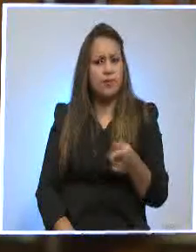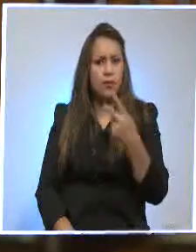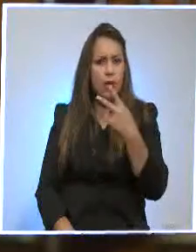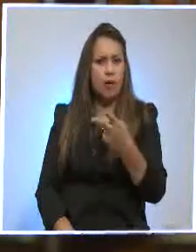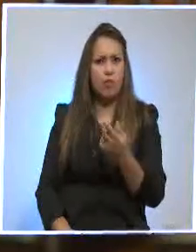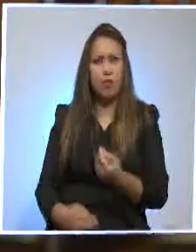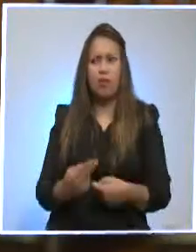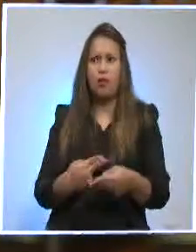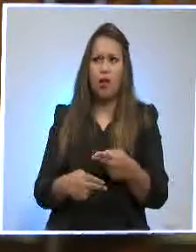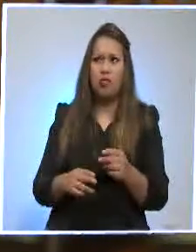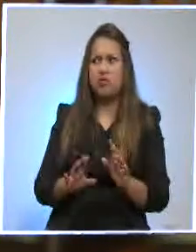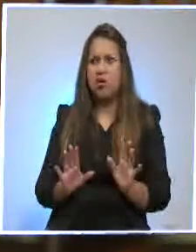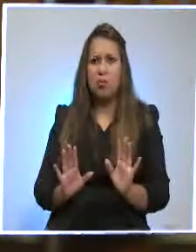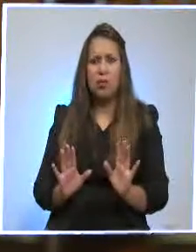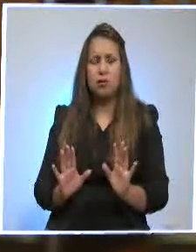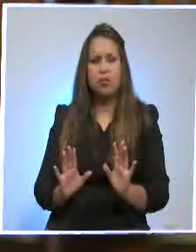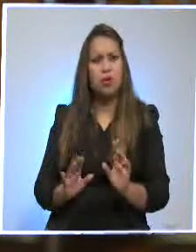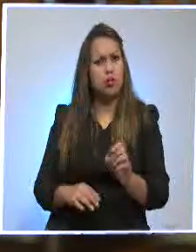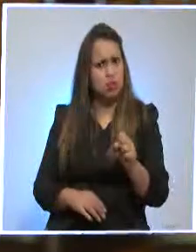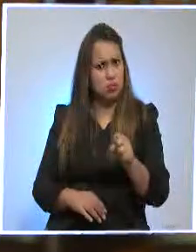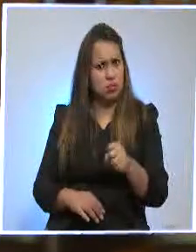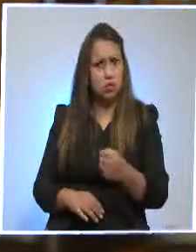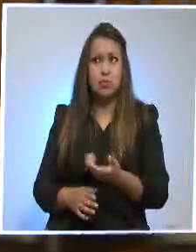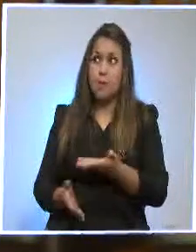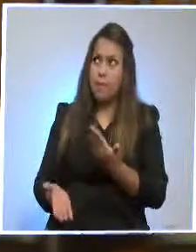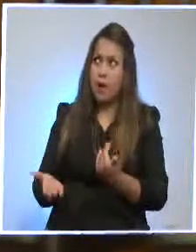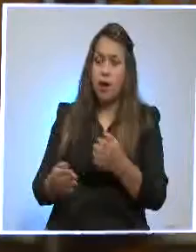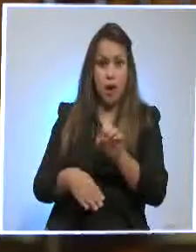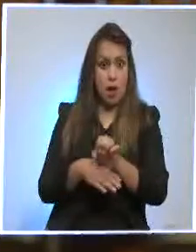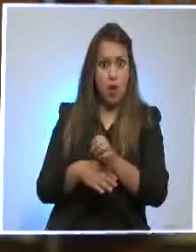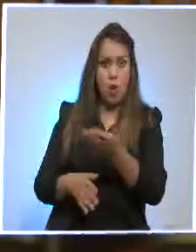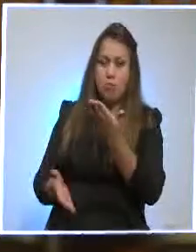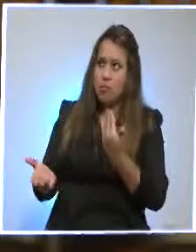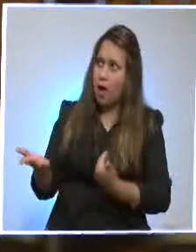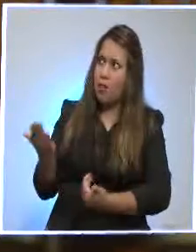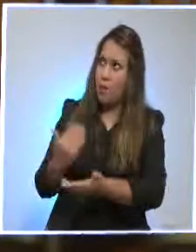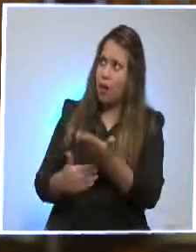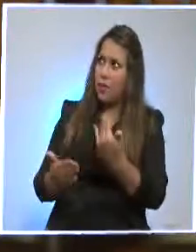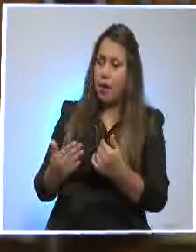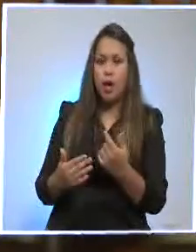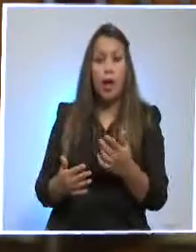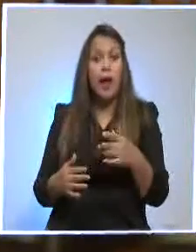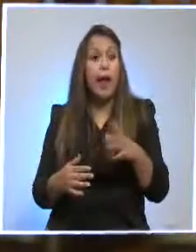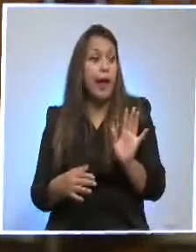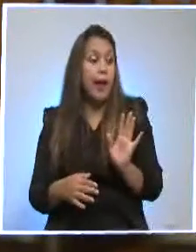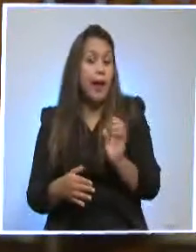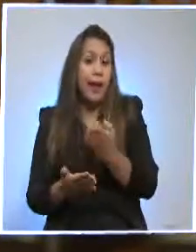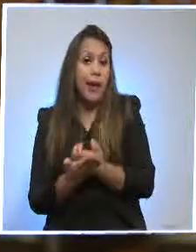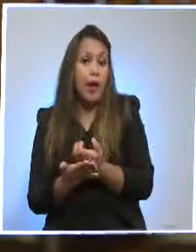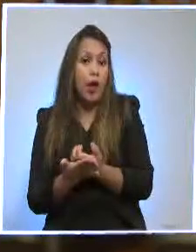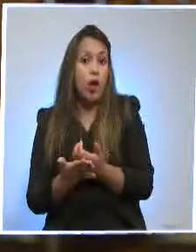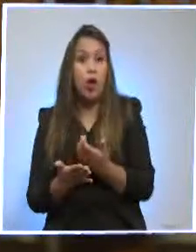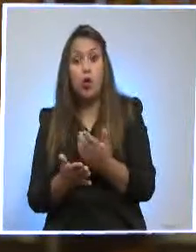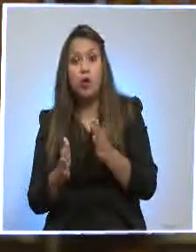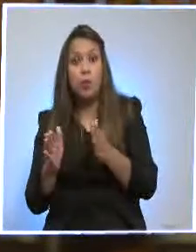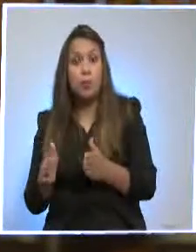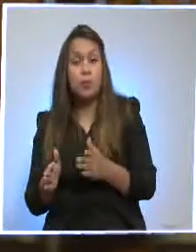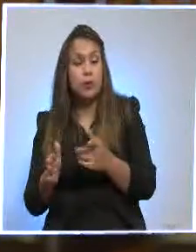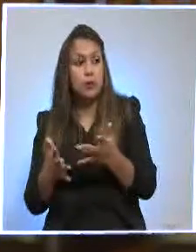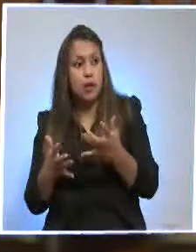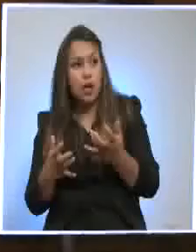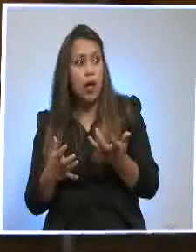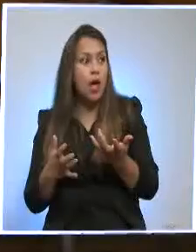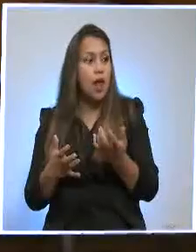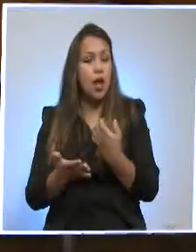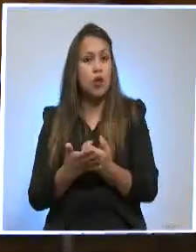comercial, pero atrae inversión porque los inversionistas quieren economías libres, quieren economías abiertas, no quieren economías cerradas.